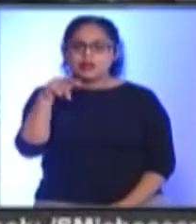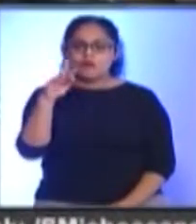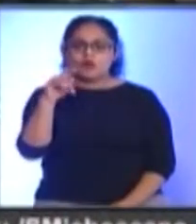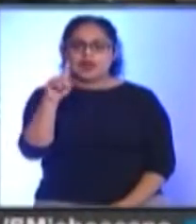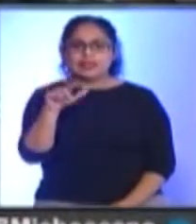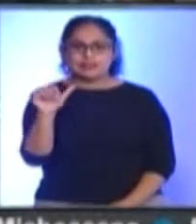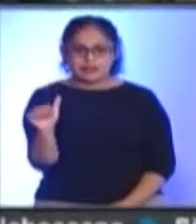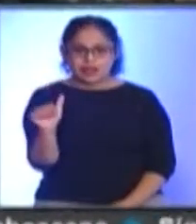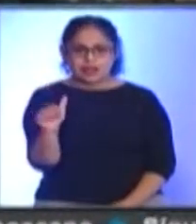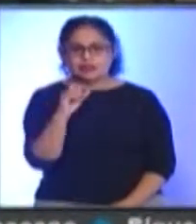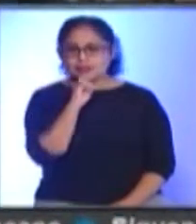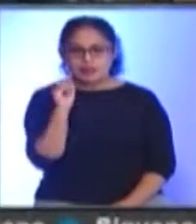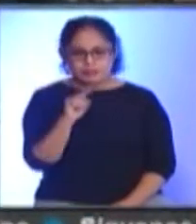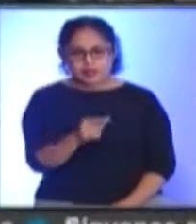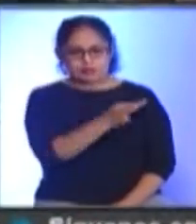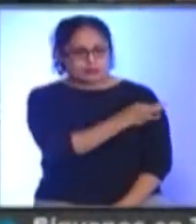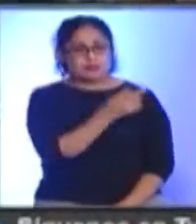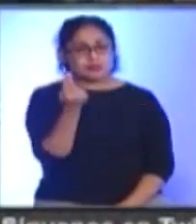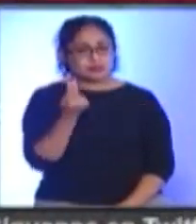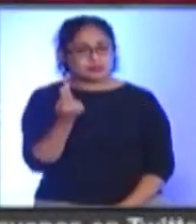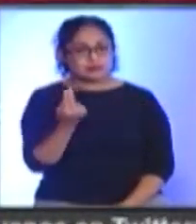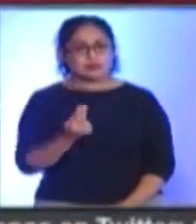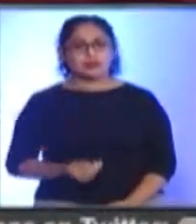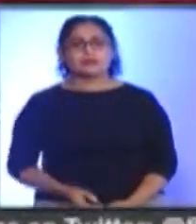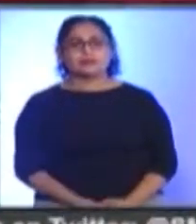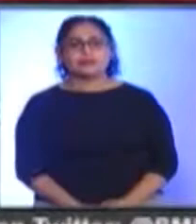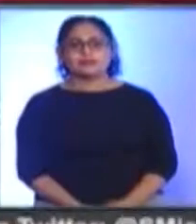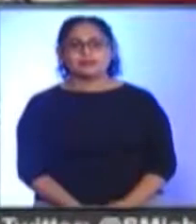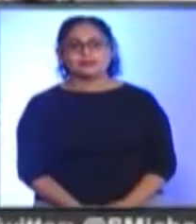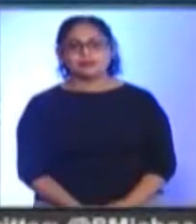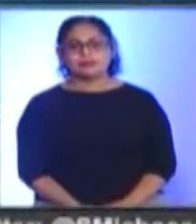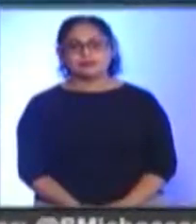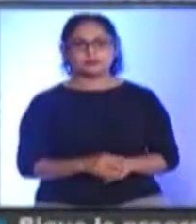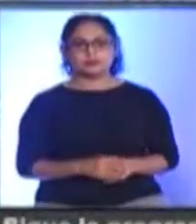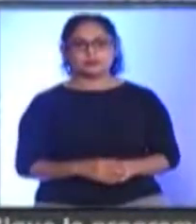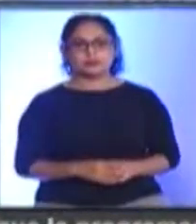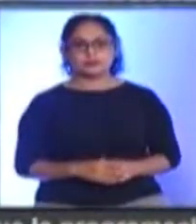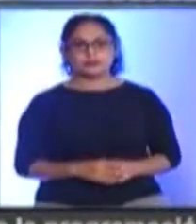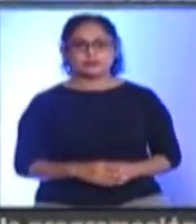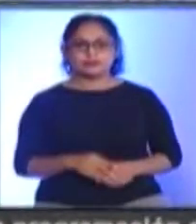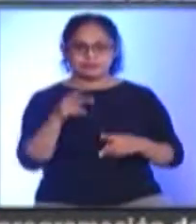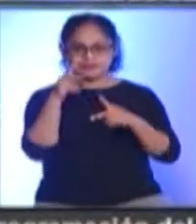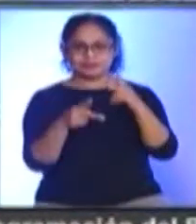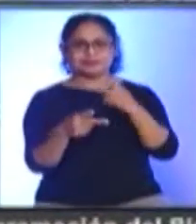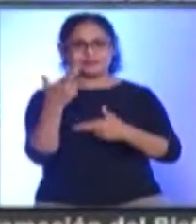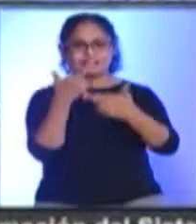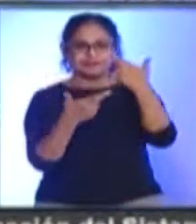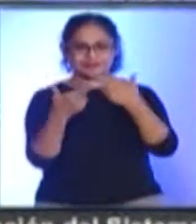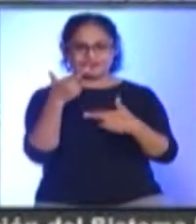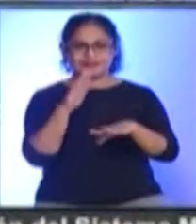Llegado el momento SM Noticias Gerardo Hernández Hacemos una pausa